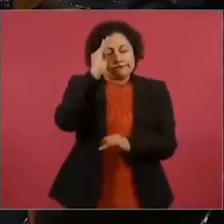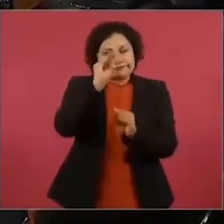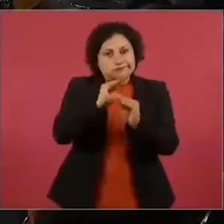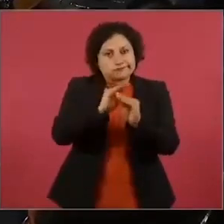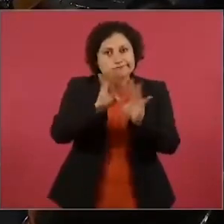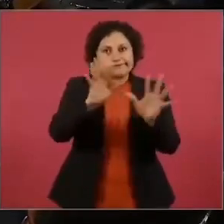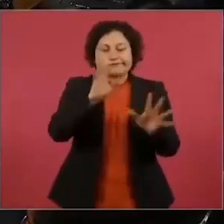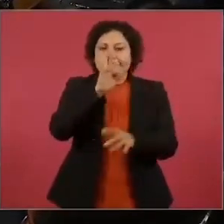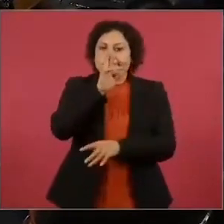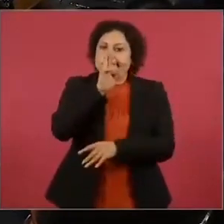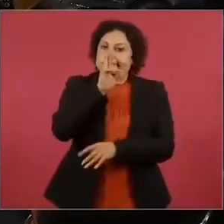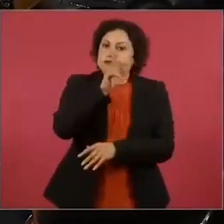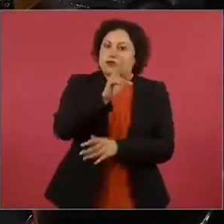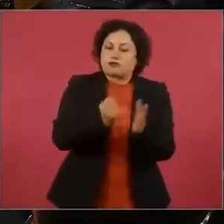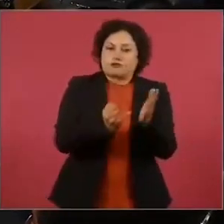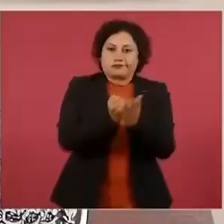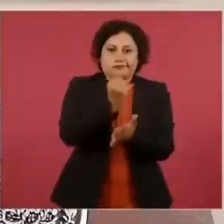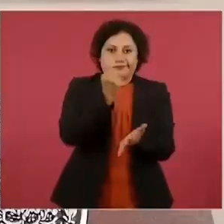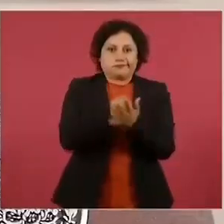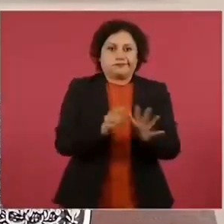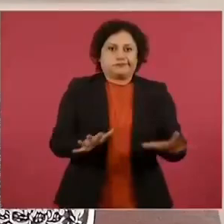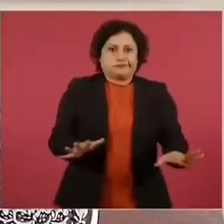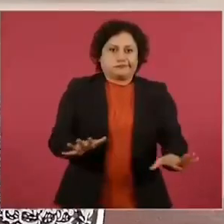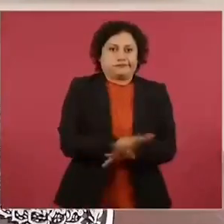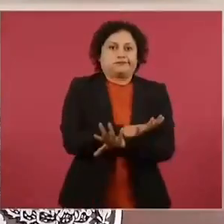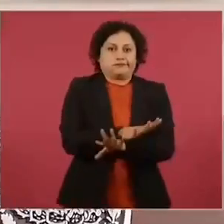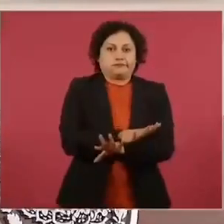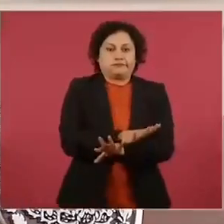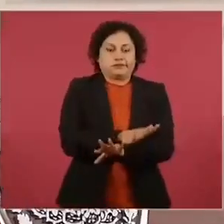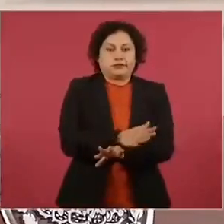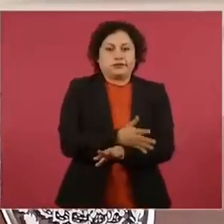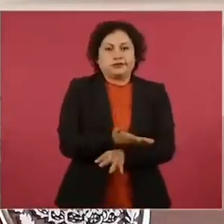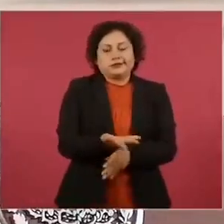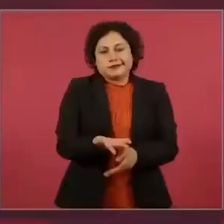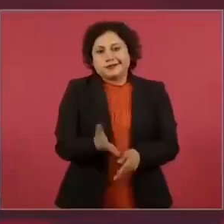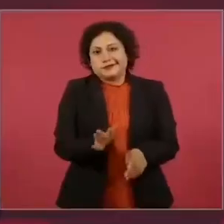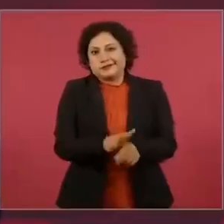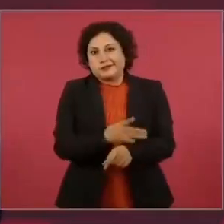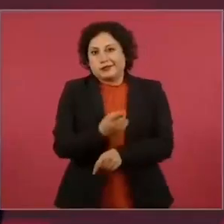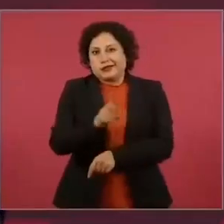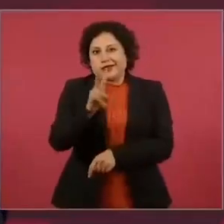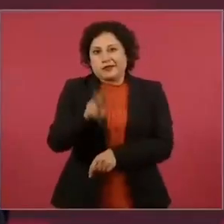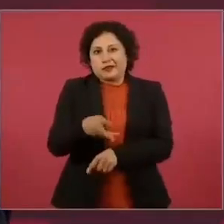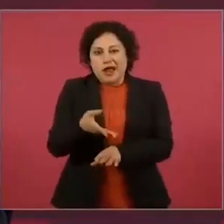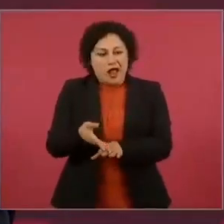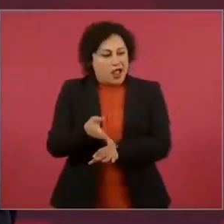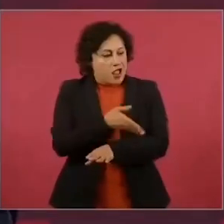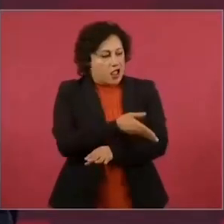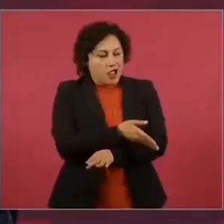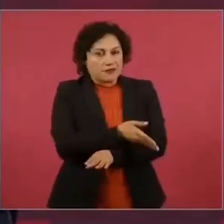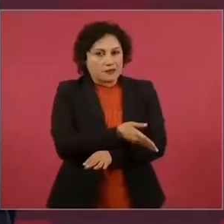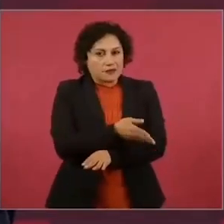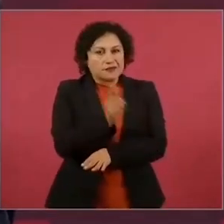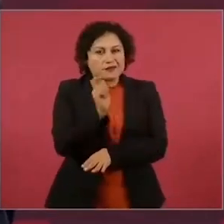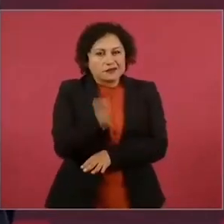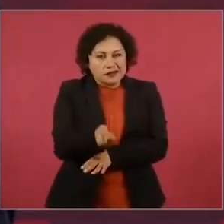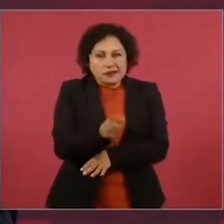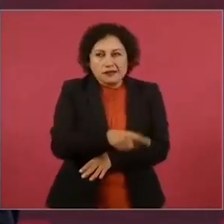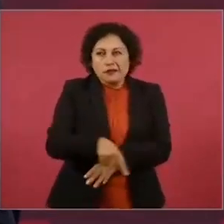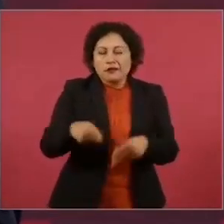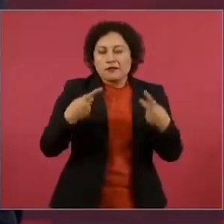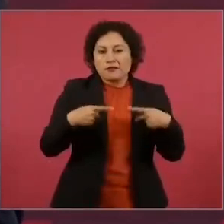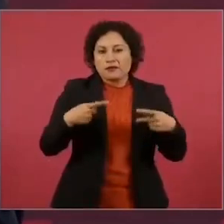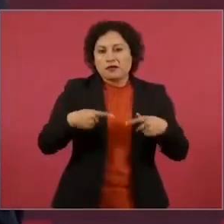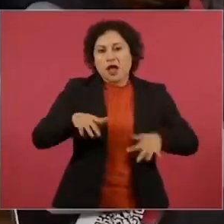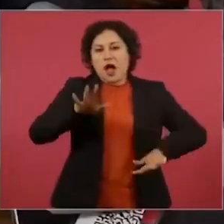que a veces porque la gente está ofuscada, molesta, no entra en razón.